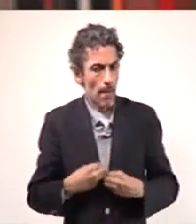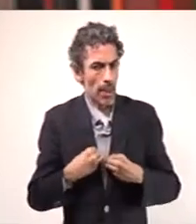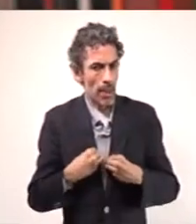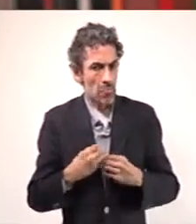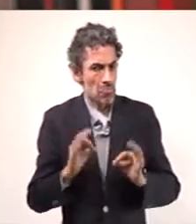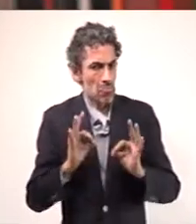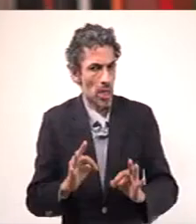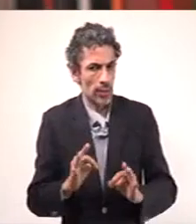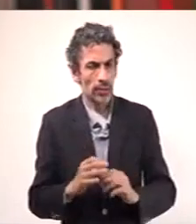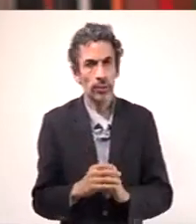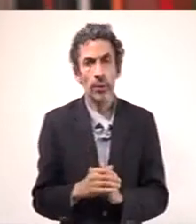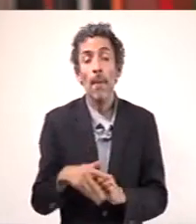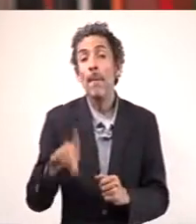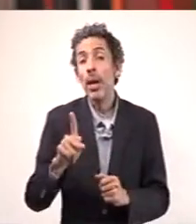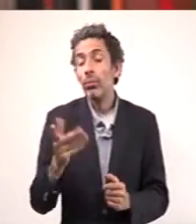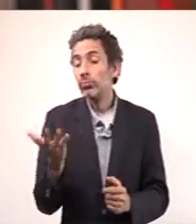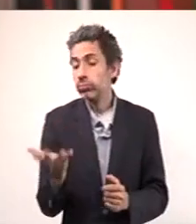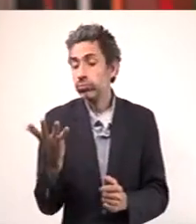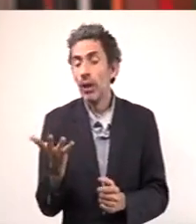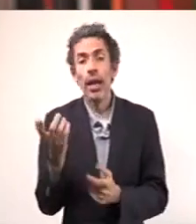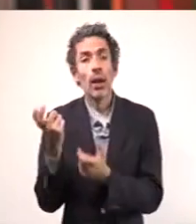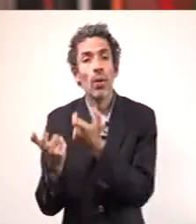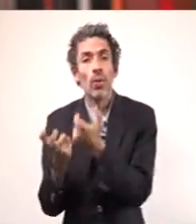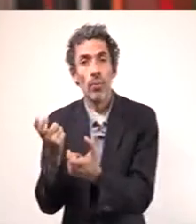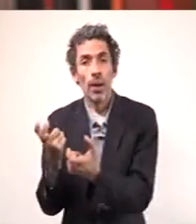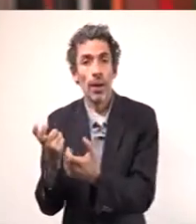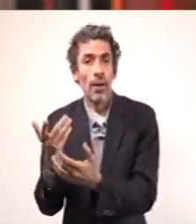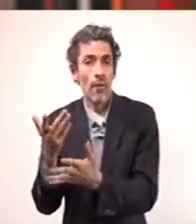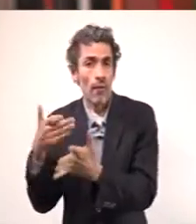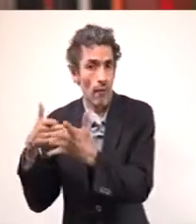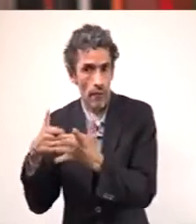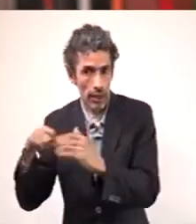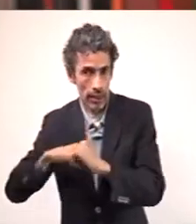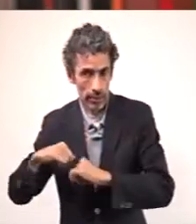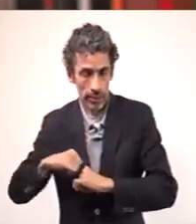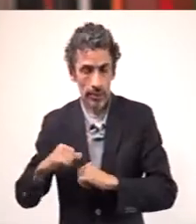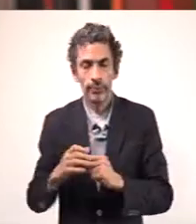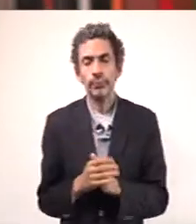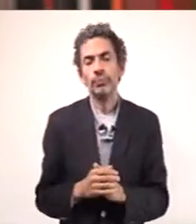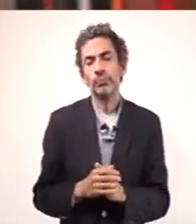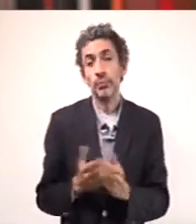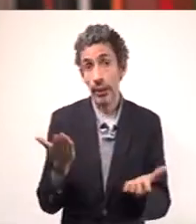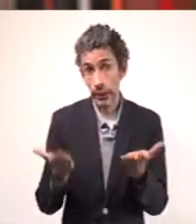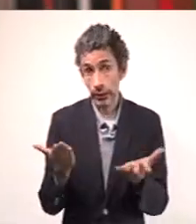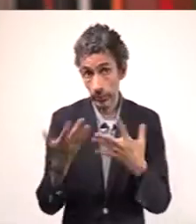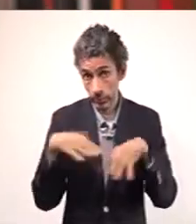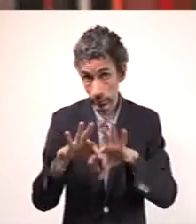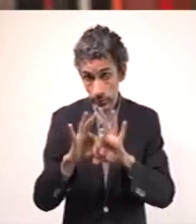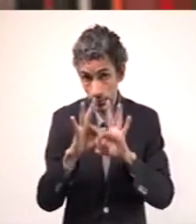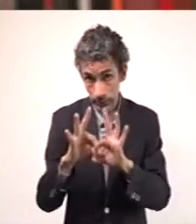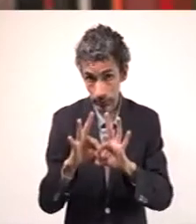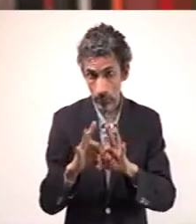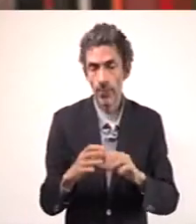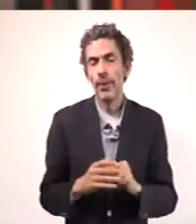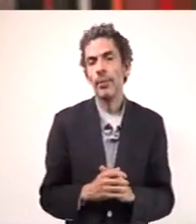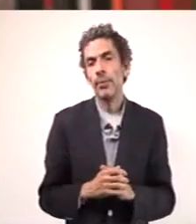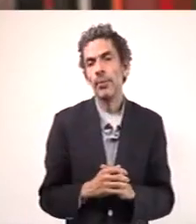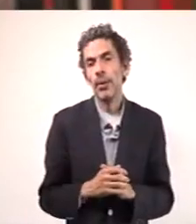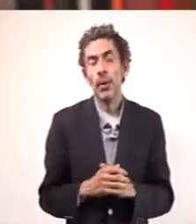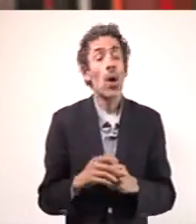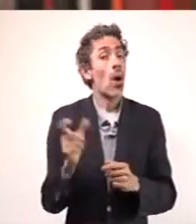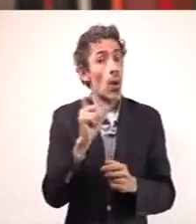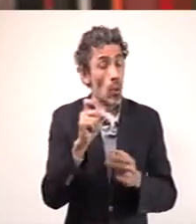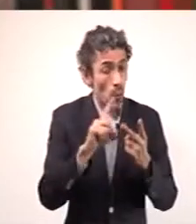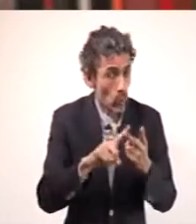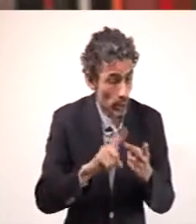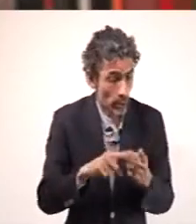y al mismo tiempo el bienestar y la economía de las familias. Lo segundo es que mientras no esté disponible